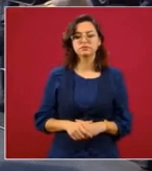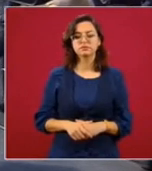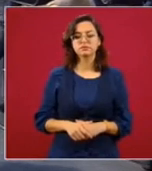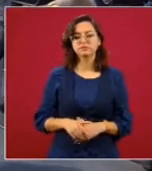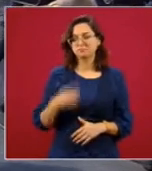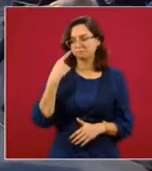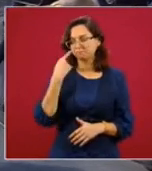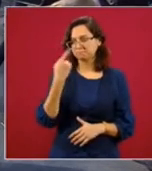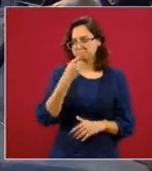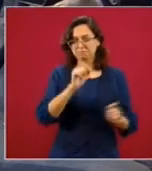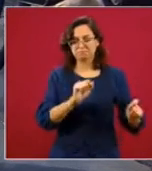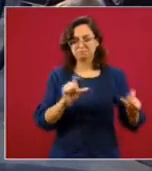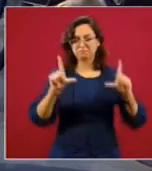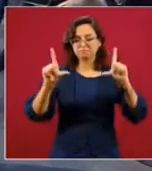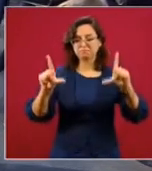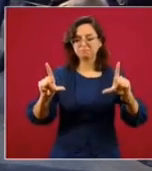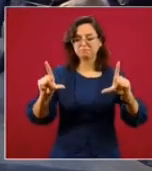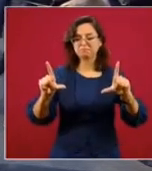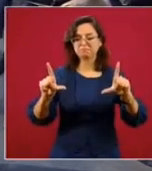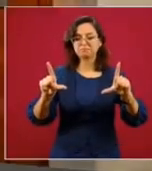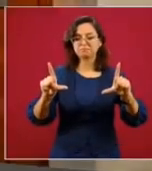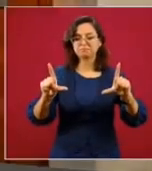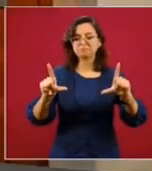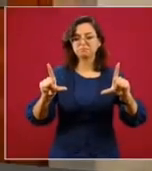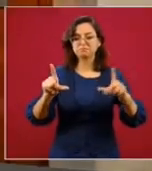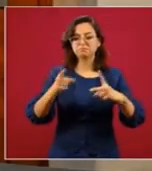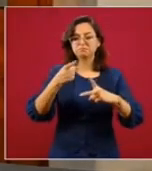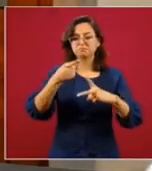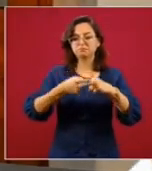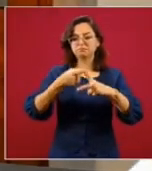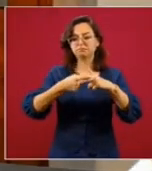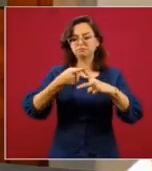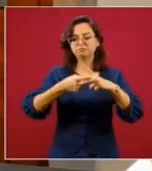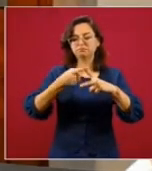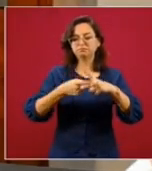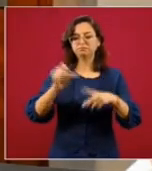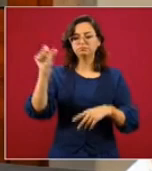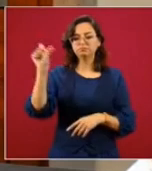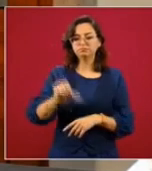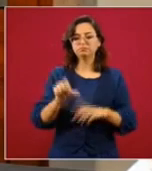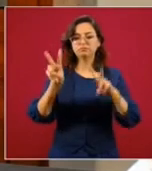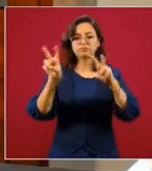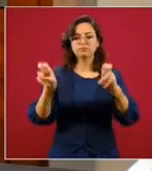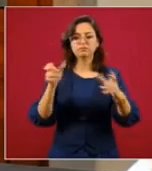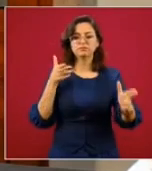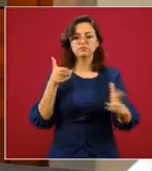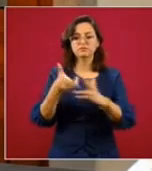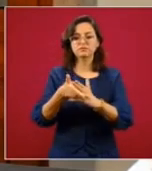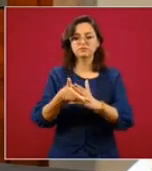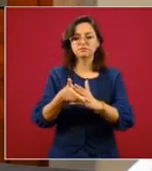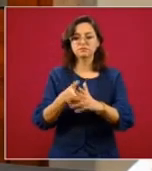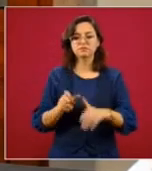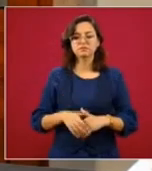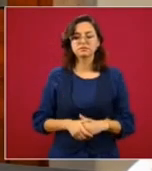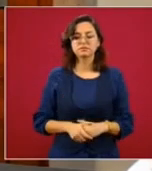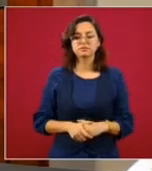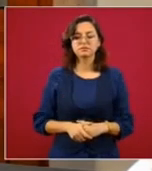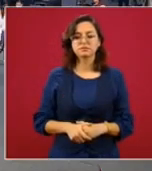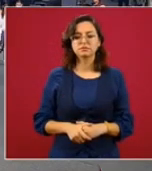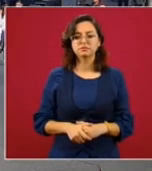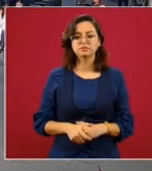gráfica de hoy de homicidios, sí,